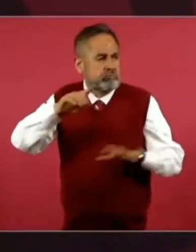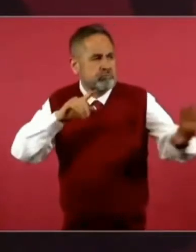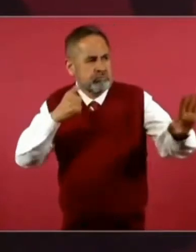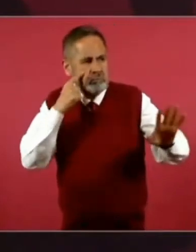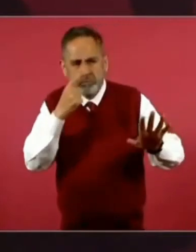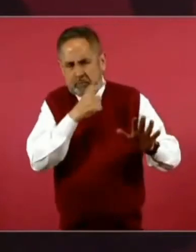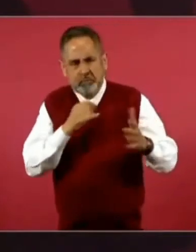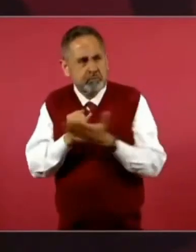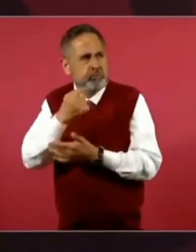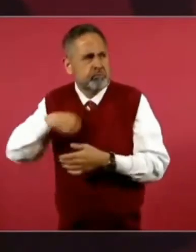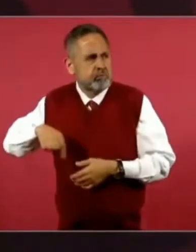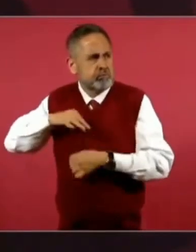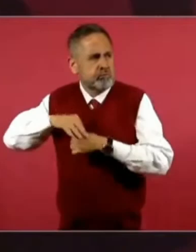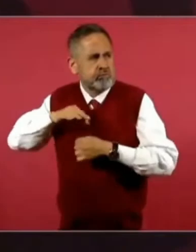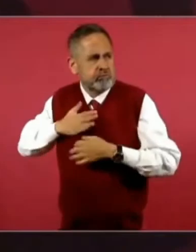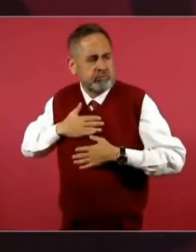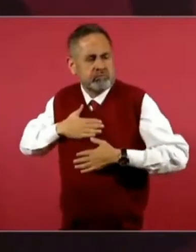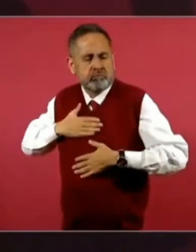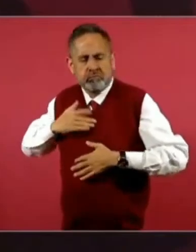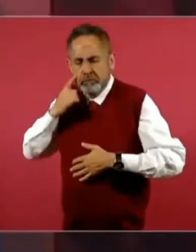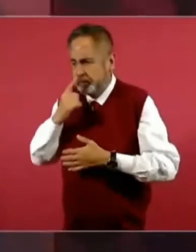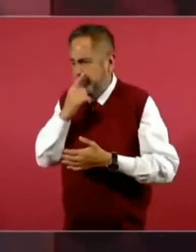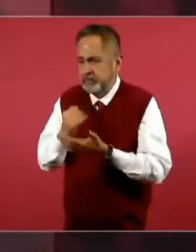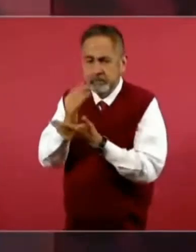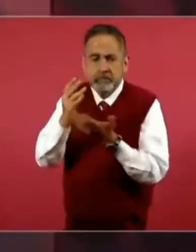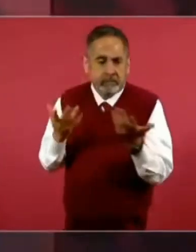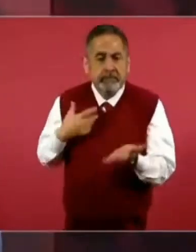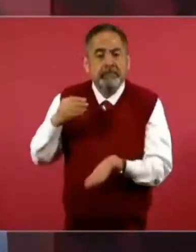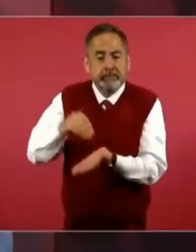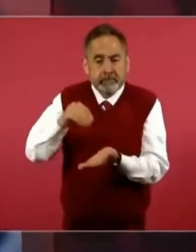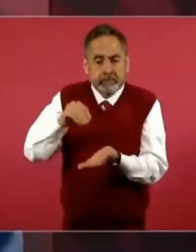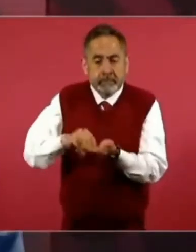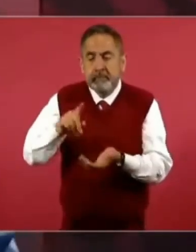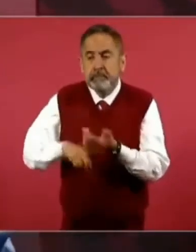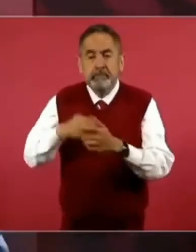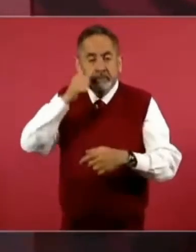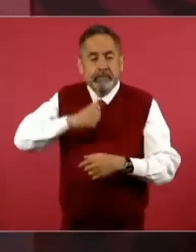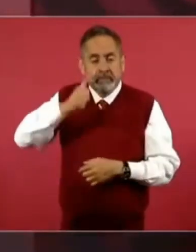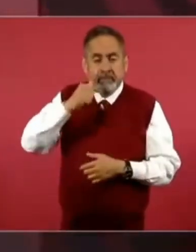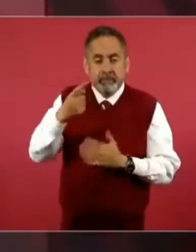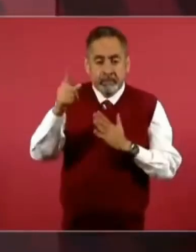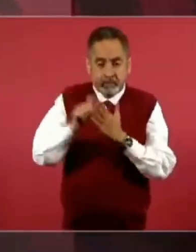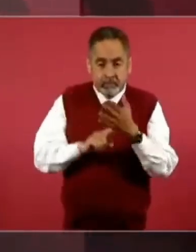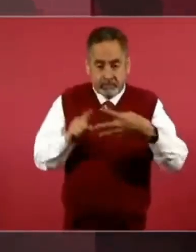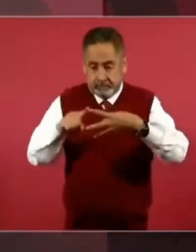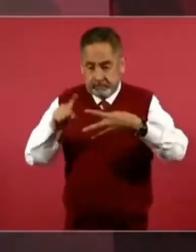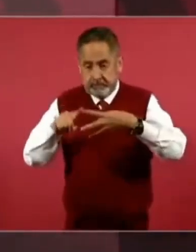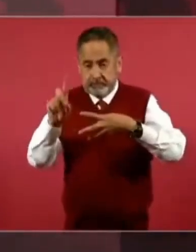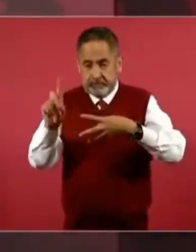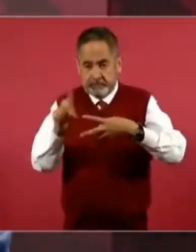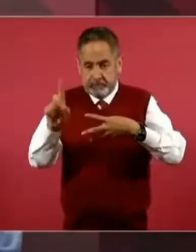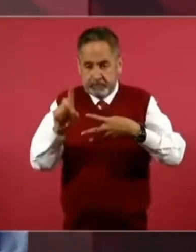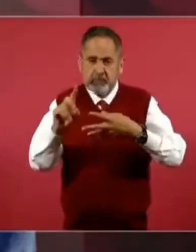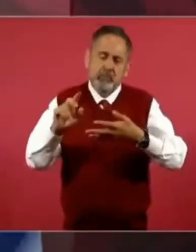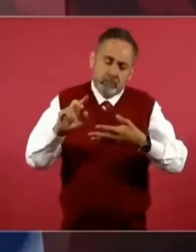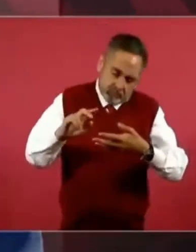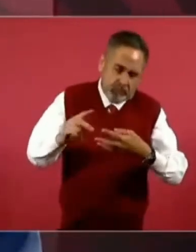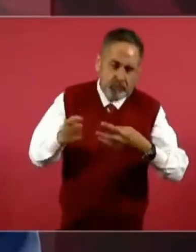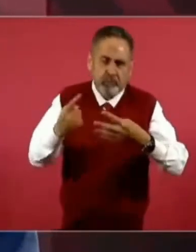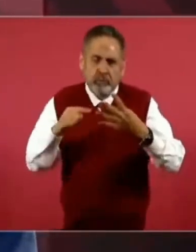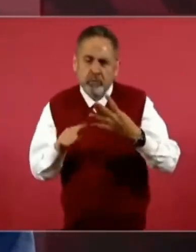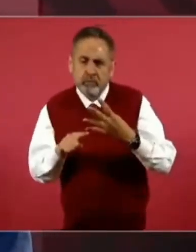Todavía cada primer domingo de mes o el último domingo